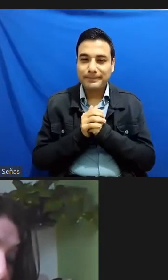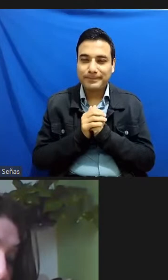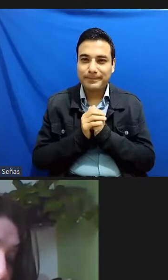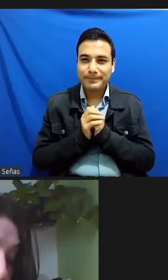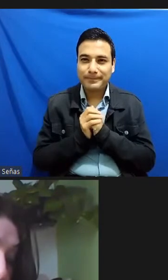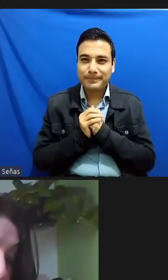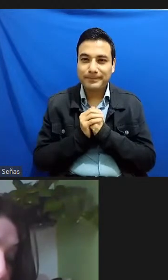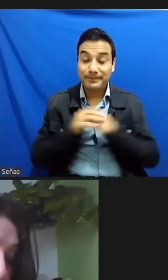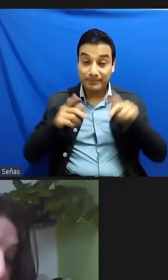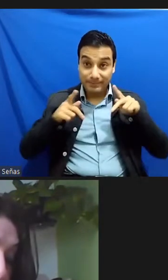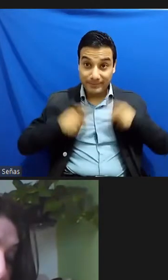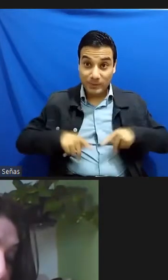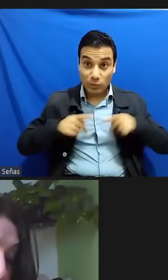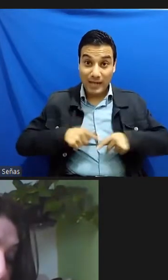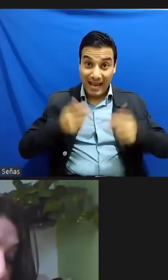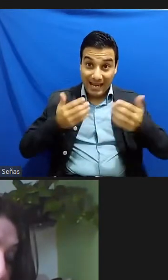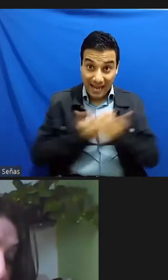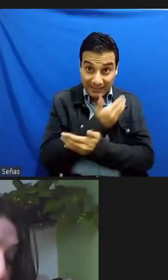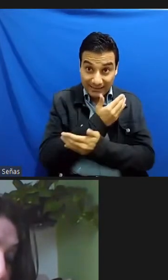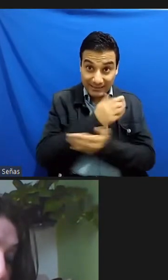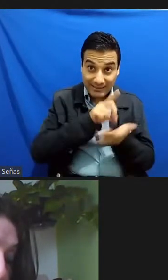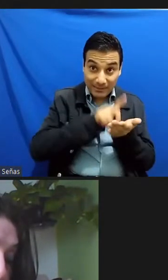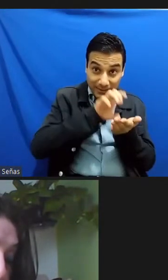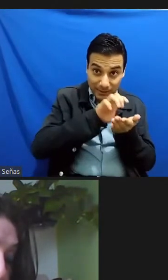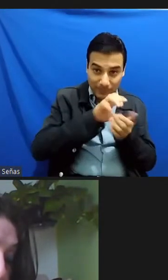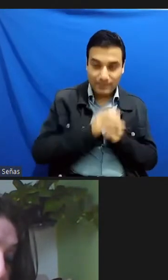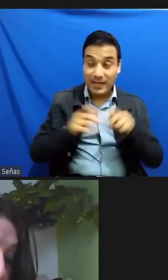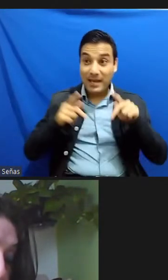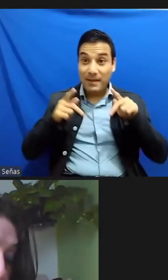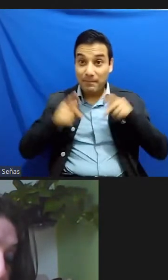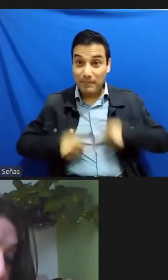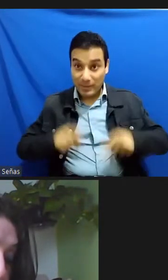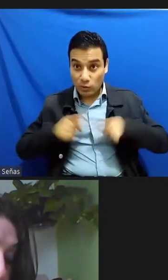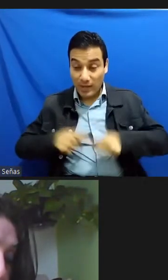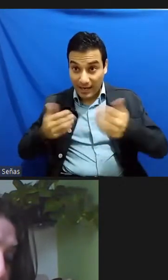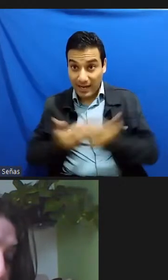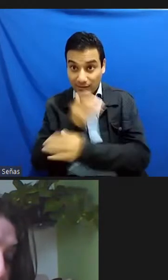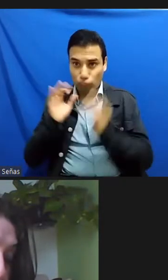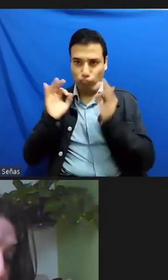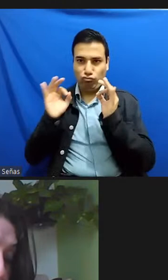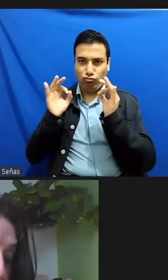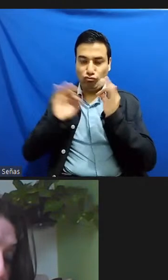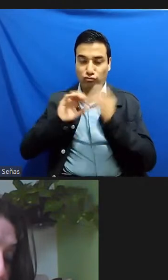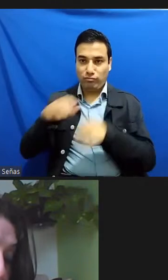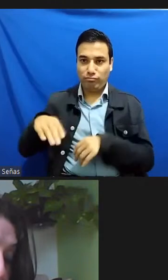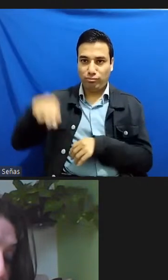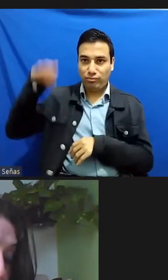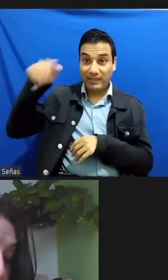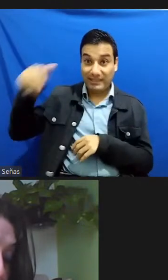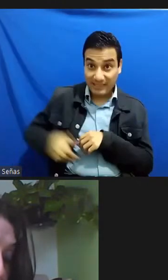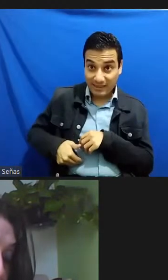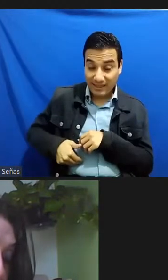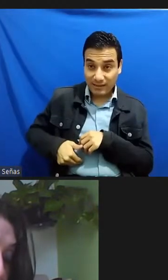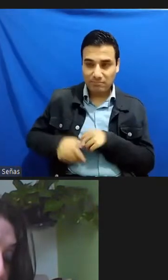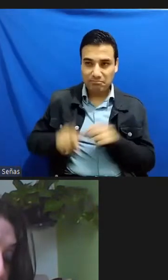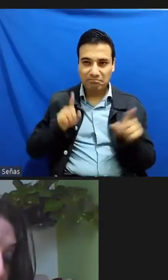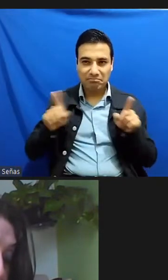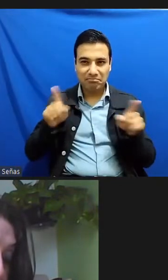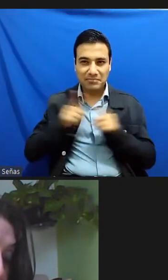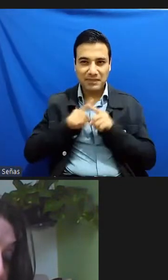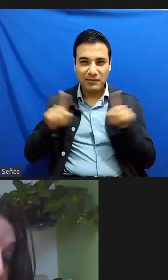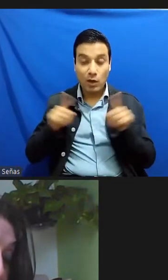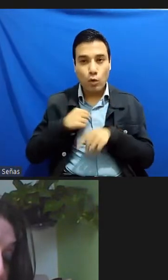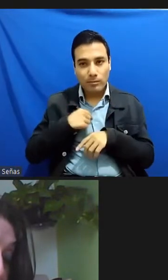nace de esa manera y el que sufre un accidente no entonces yo no me consideraría como